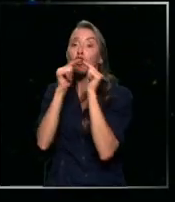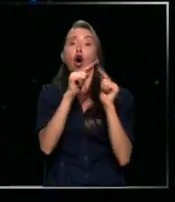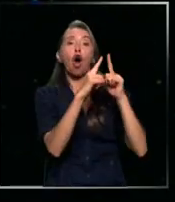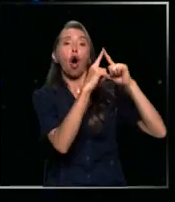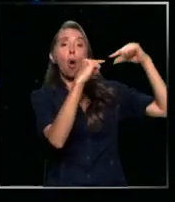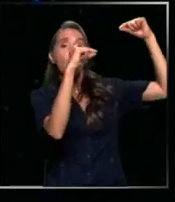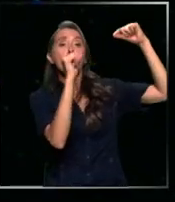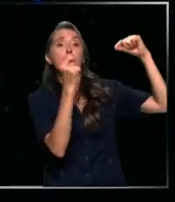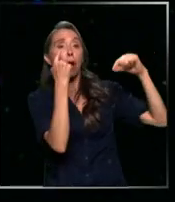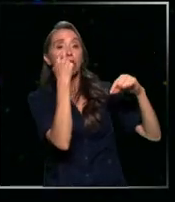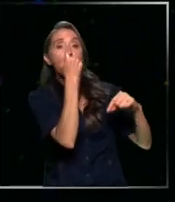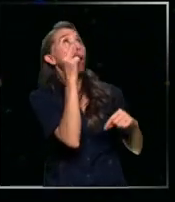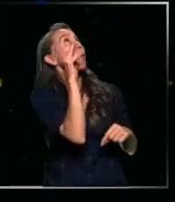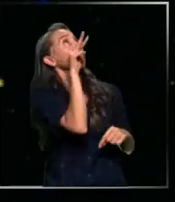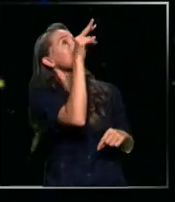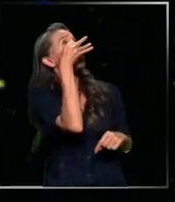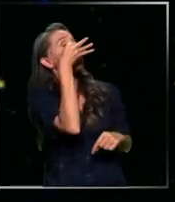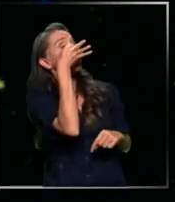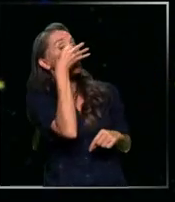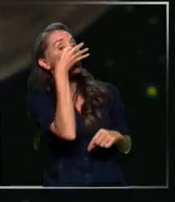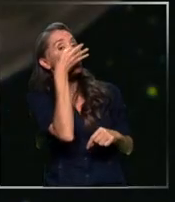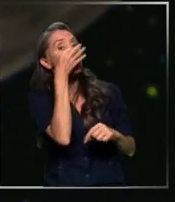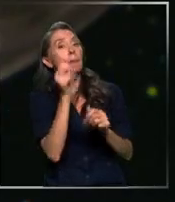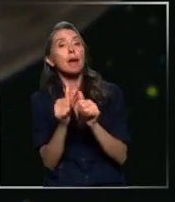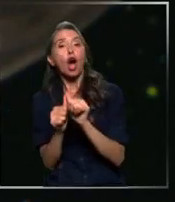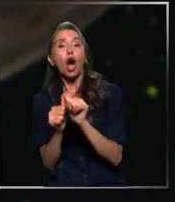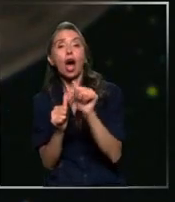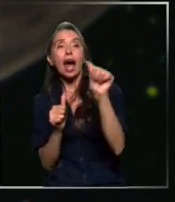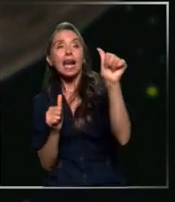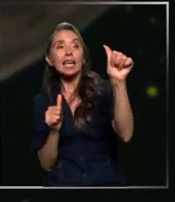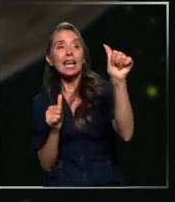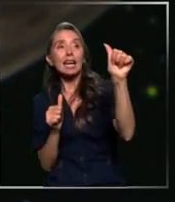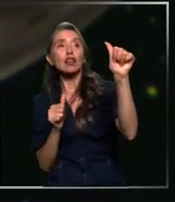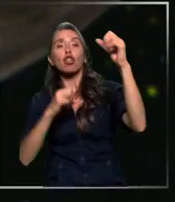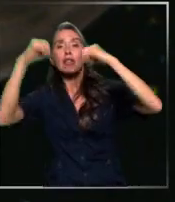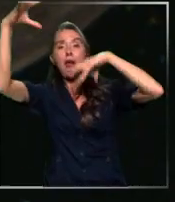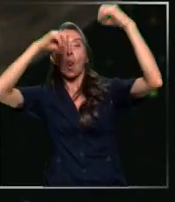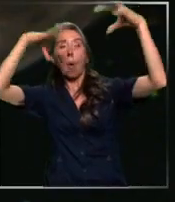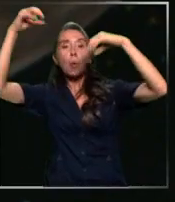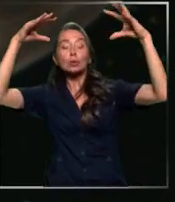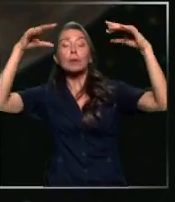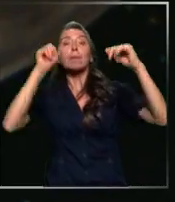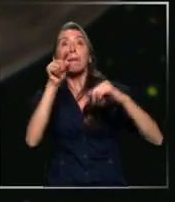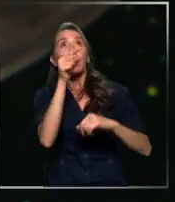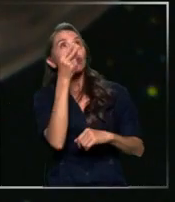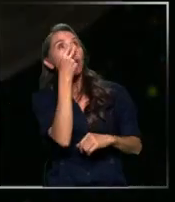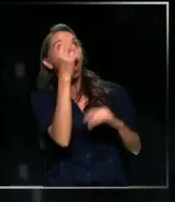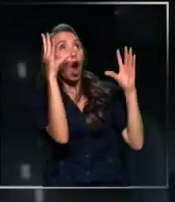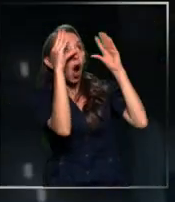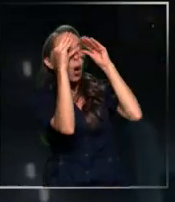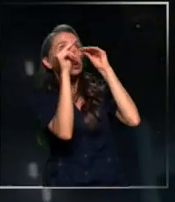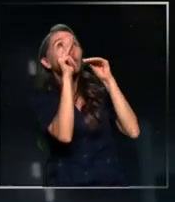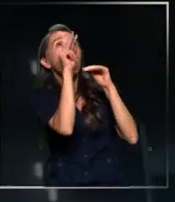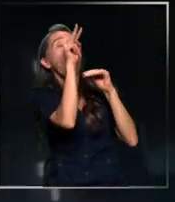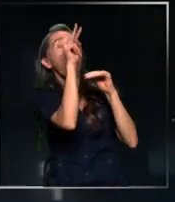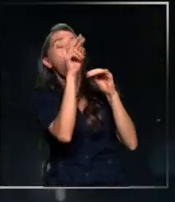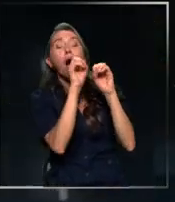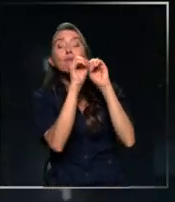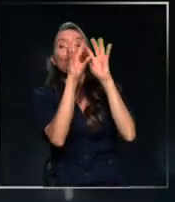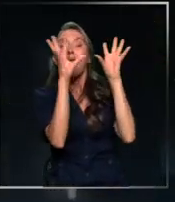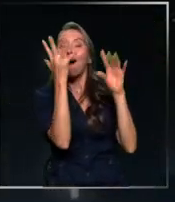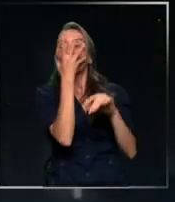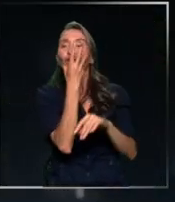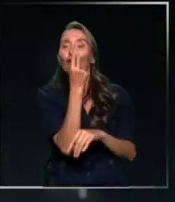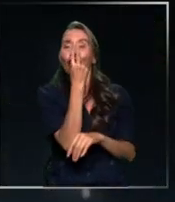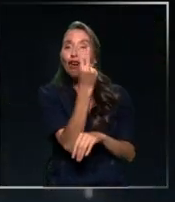a ojo desnudo. Obviamente tenemos que alejarnos de las zonas de contaminación lumínica para poder observarla mucho más bonita. Además,